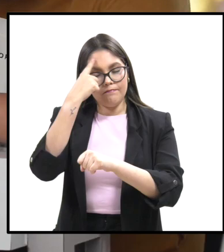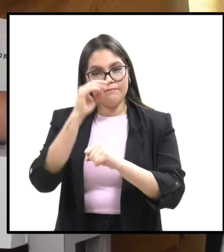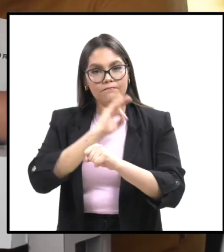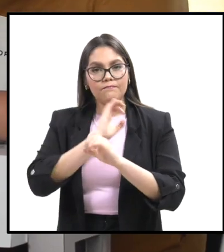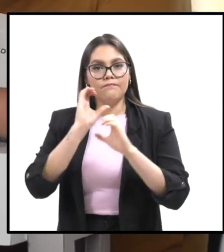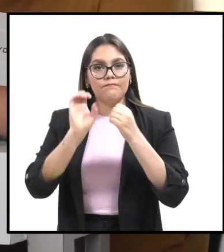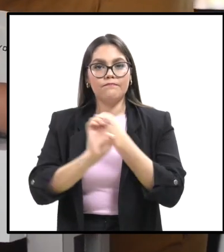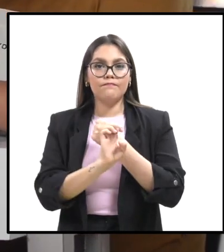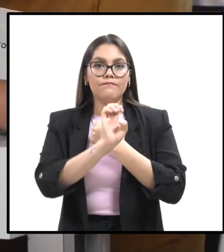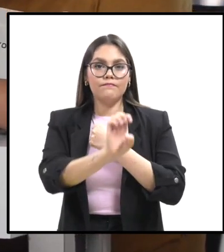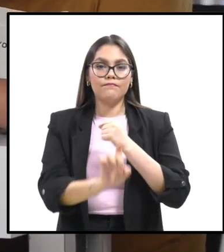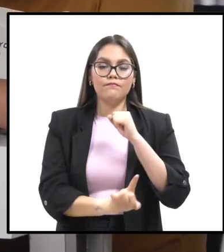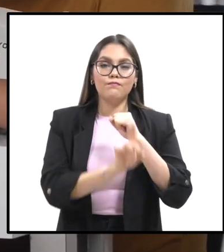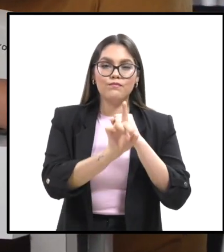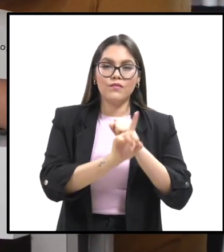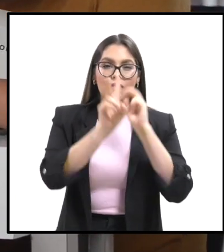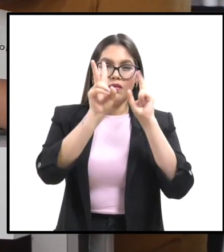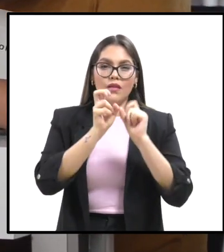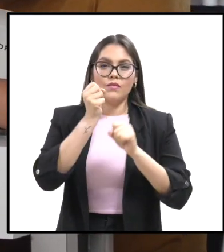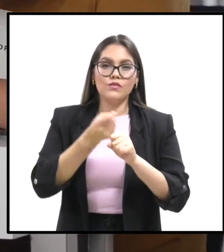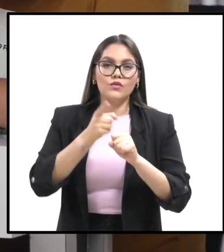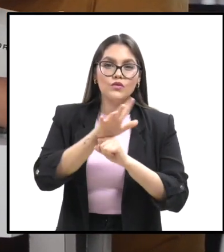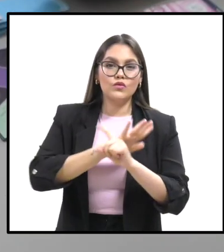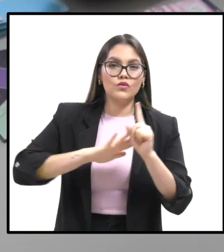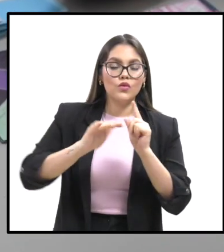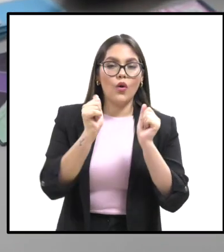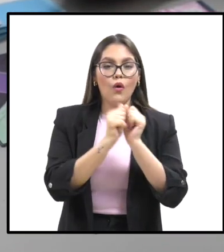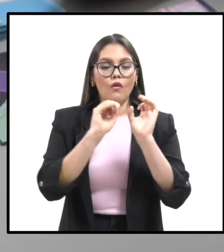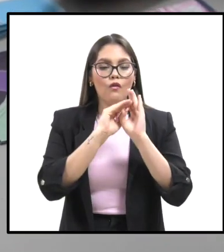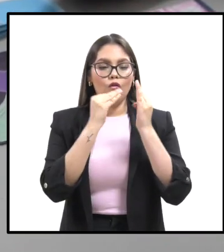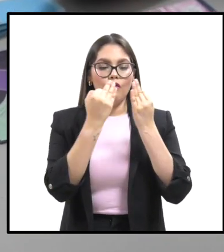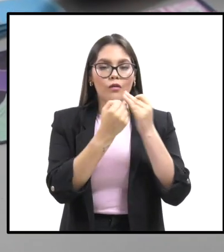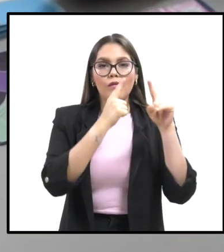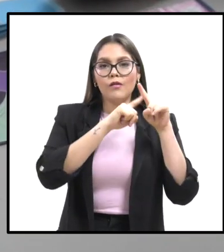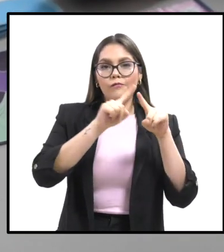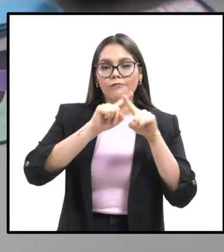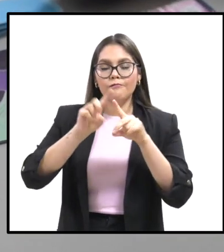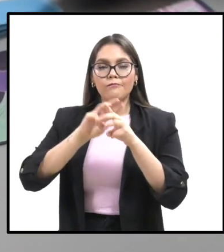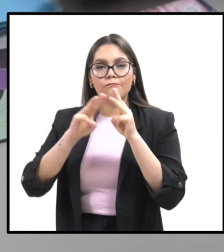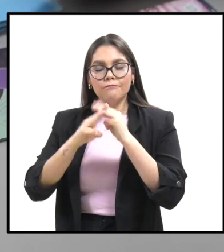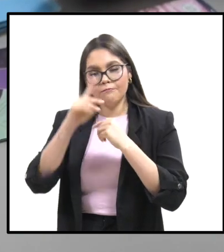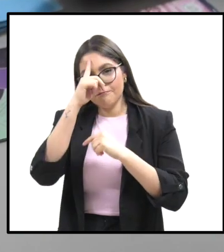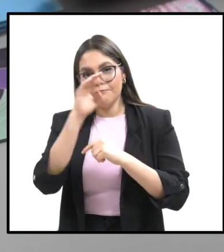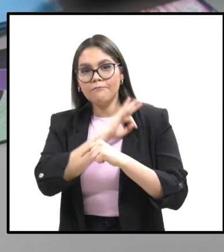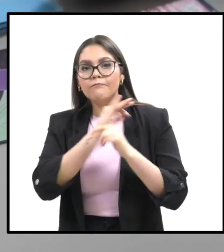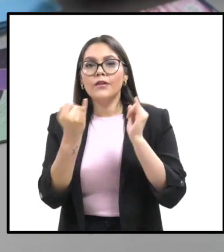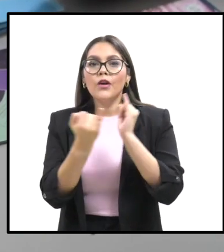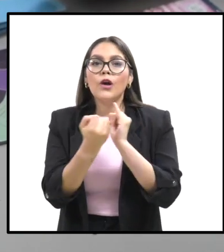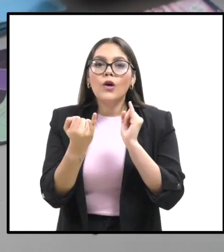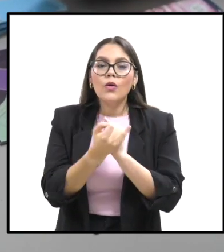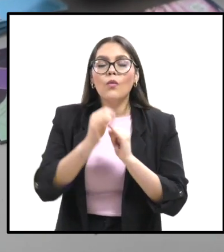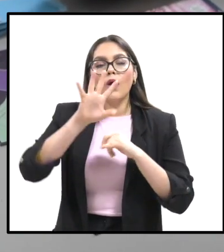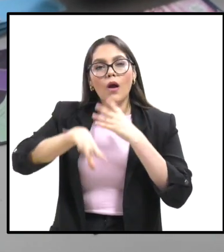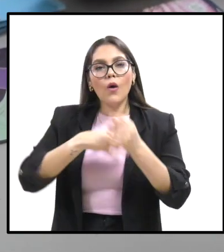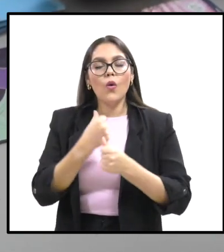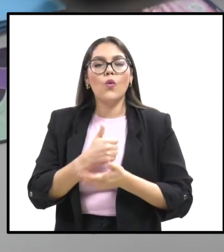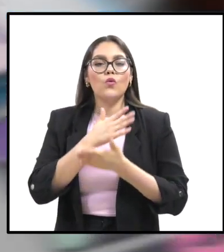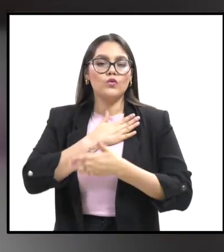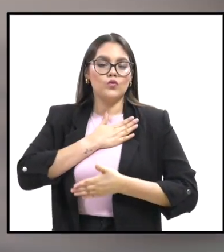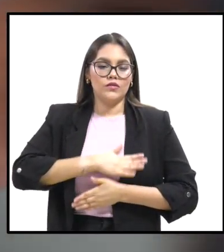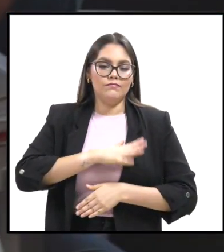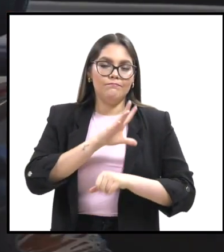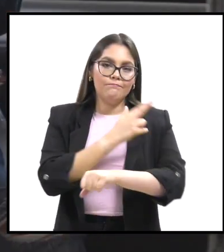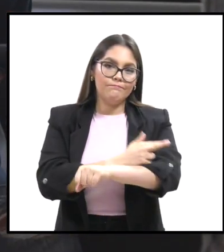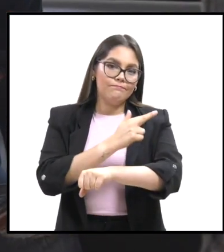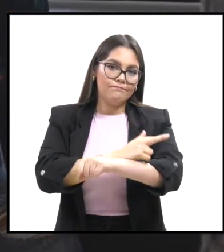para la prevención y resolución de problemáticas sociales a través de mecanismos que responden a los principios de justicia restaurativa.